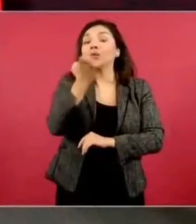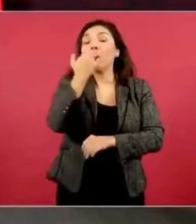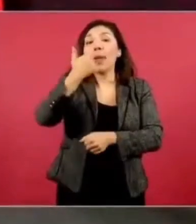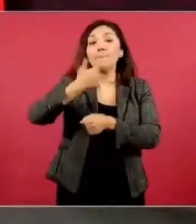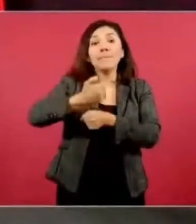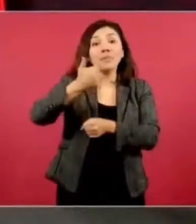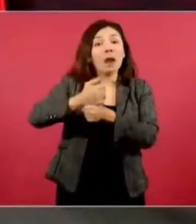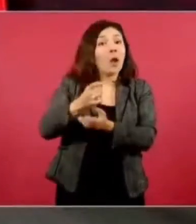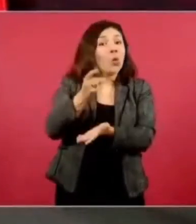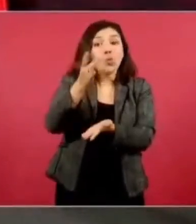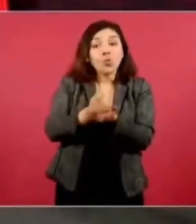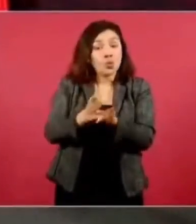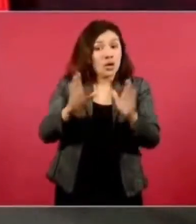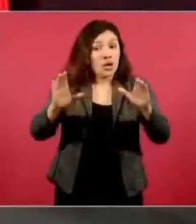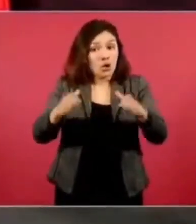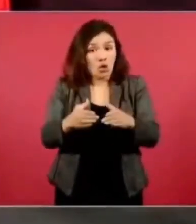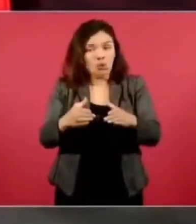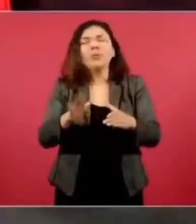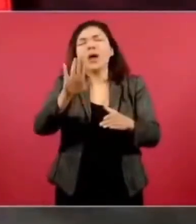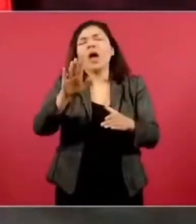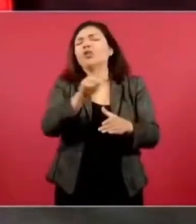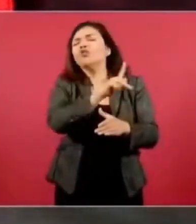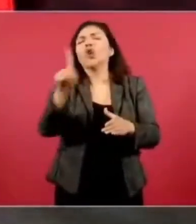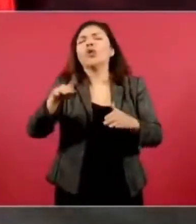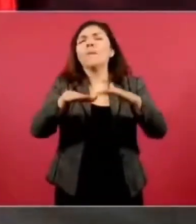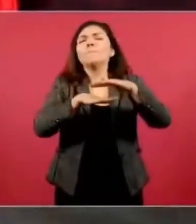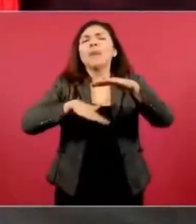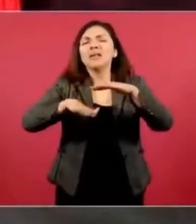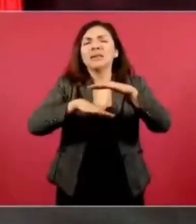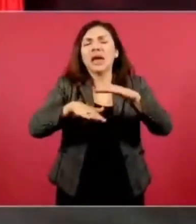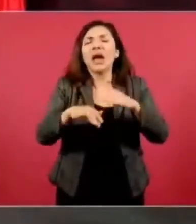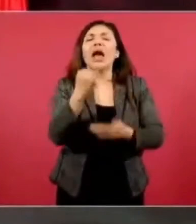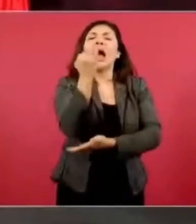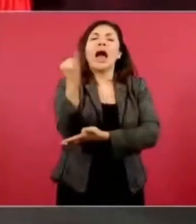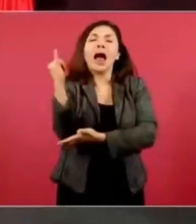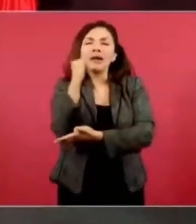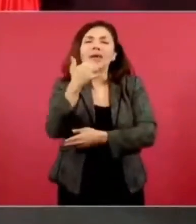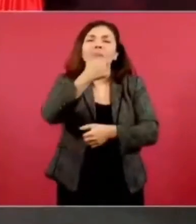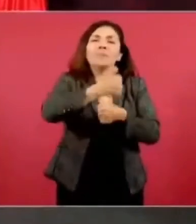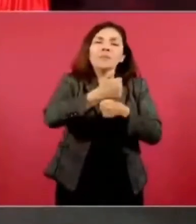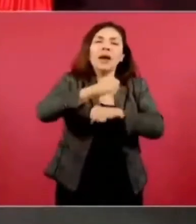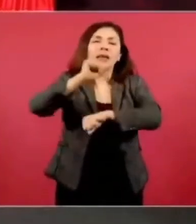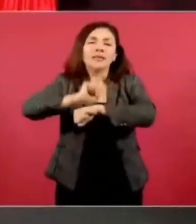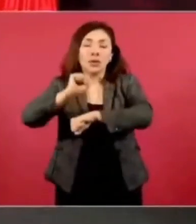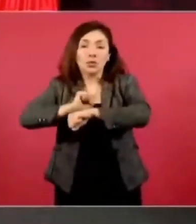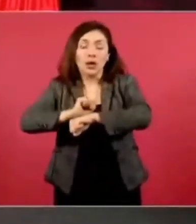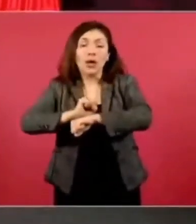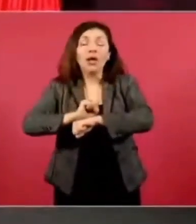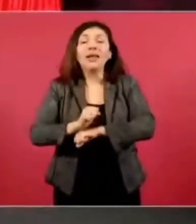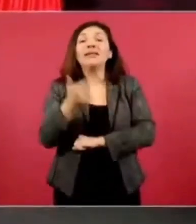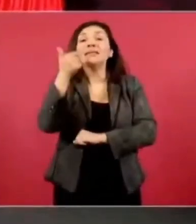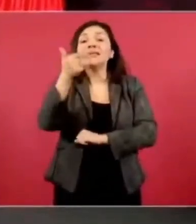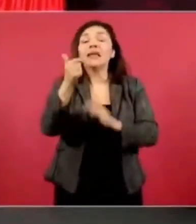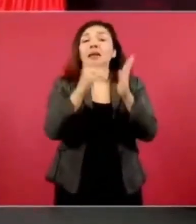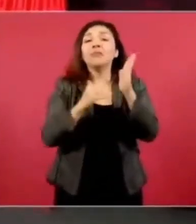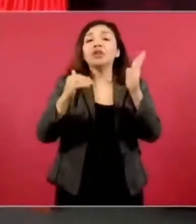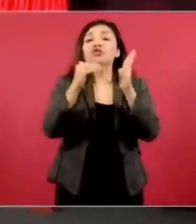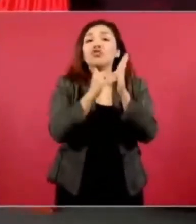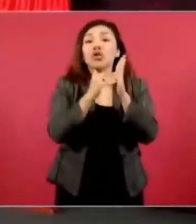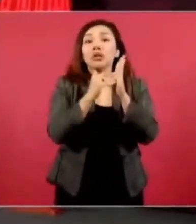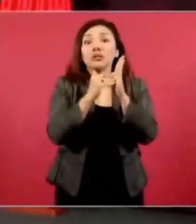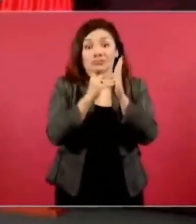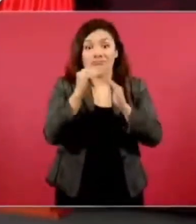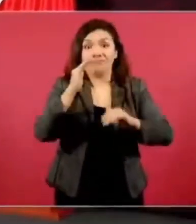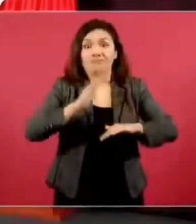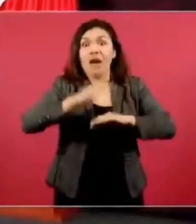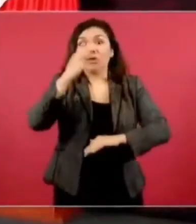para educación básica, preescolar, primaria y secundaria, siete millones. Aumenta